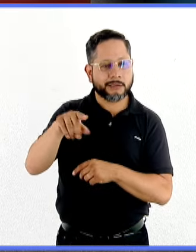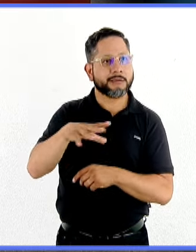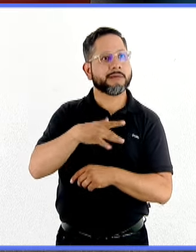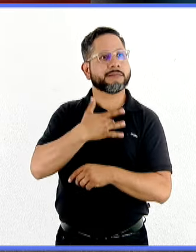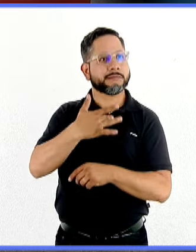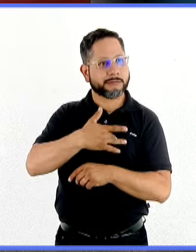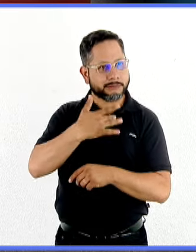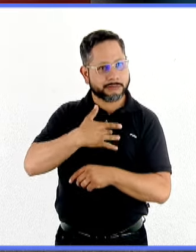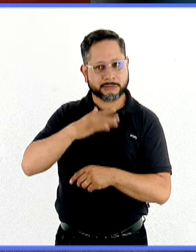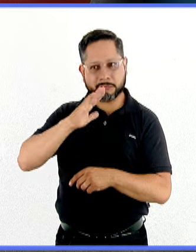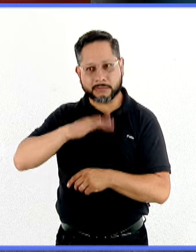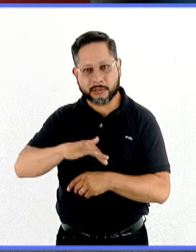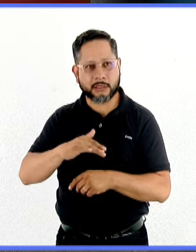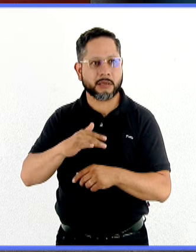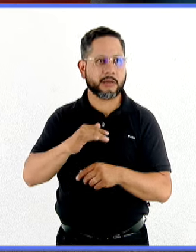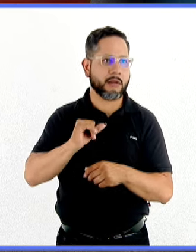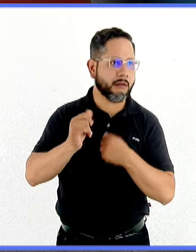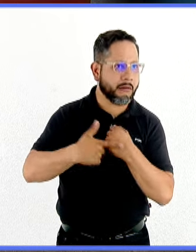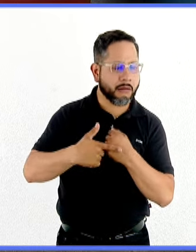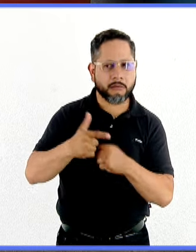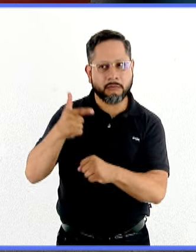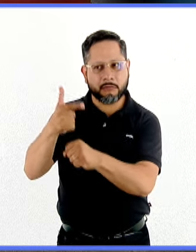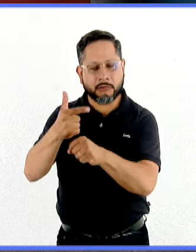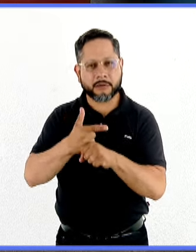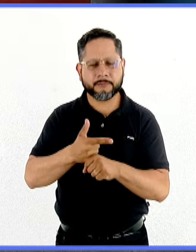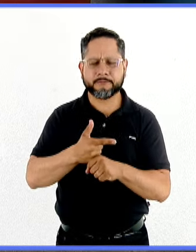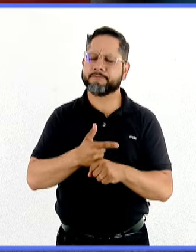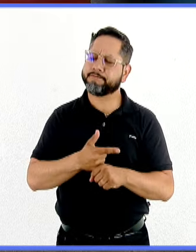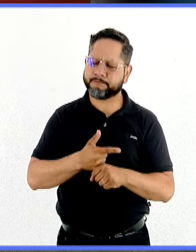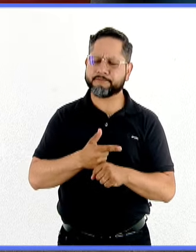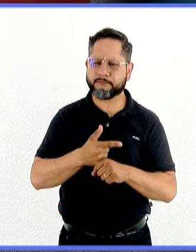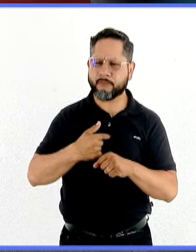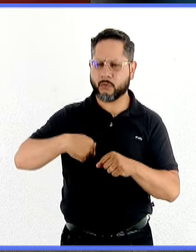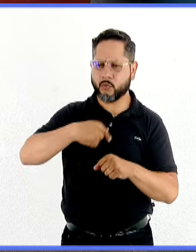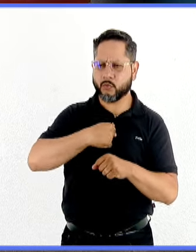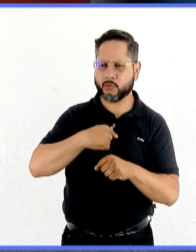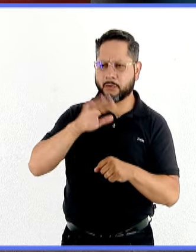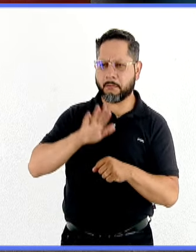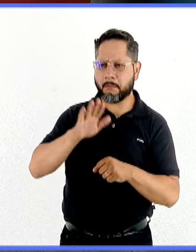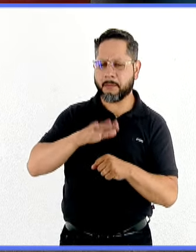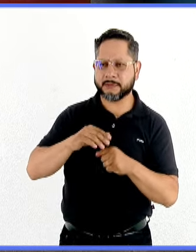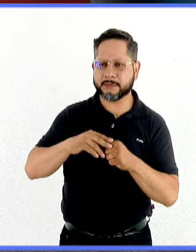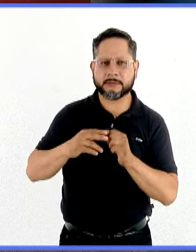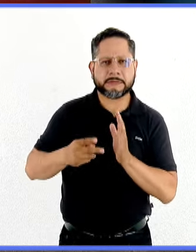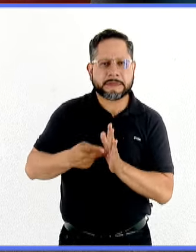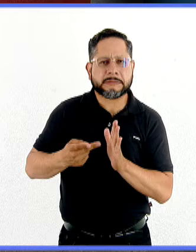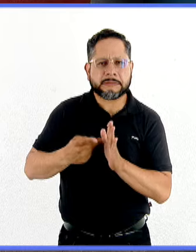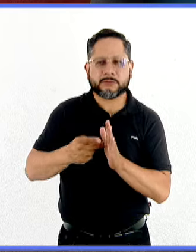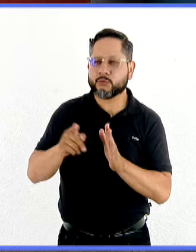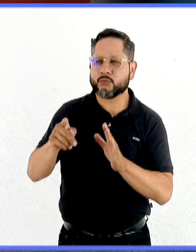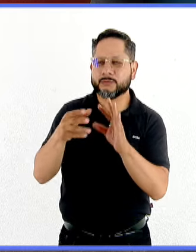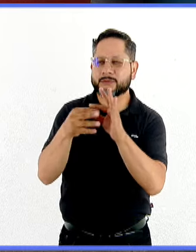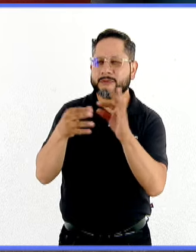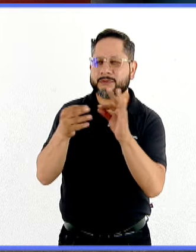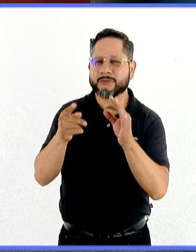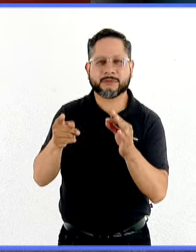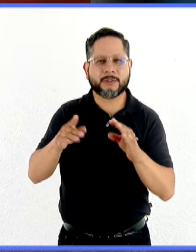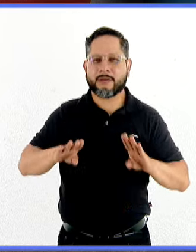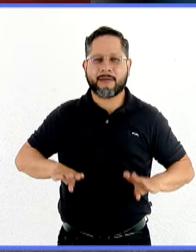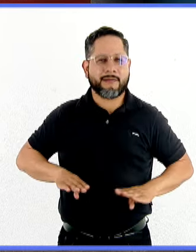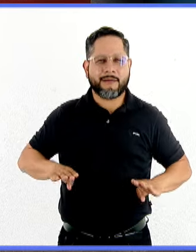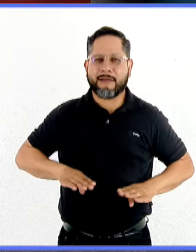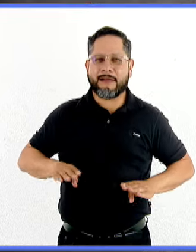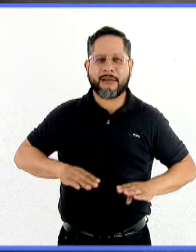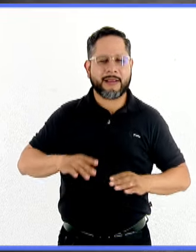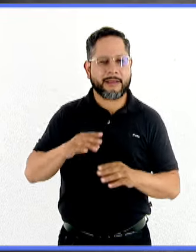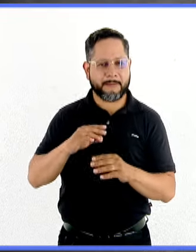un estudio quizás más amplio, como identificar. Los estudios mencionan que podríamos hablar como de un continuo, esto que estás mencionando, como estos comportamientos